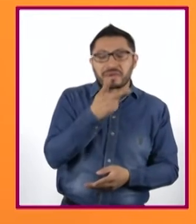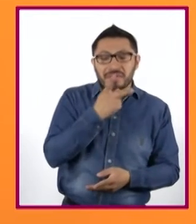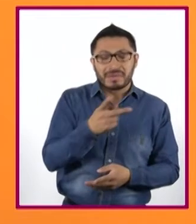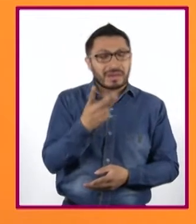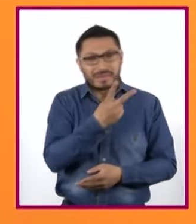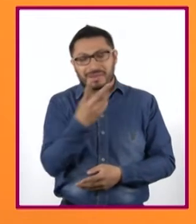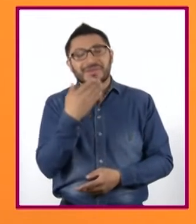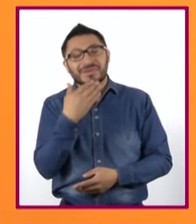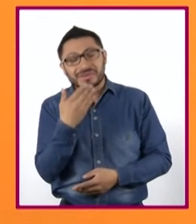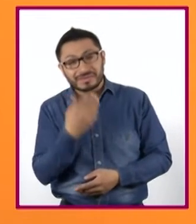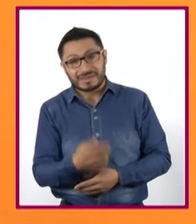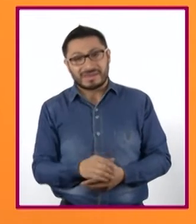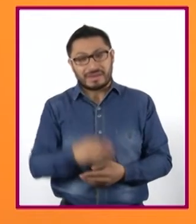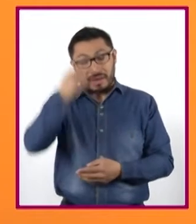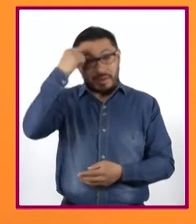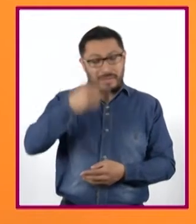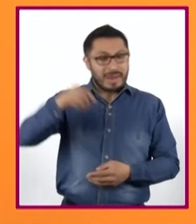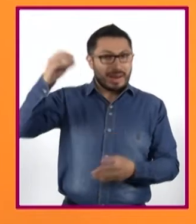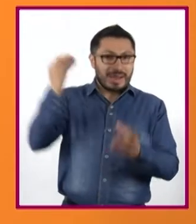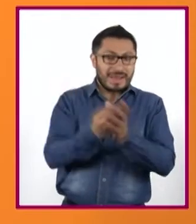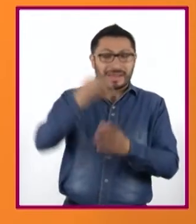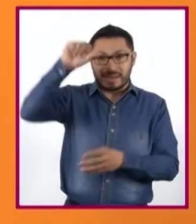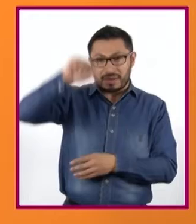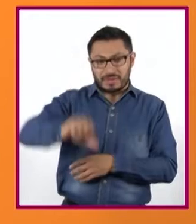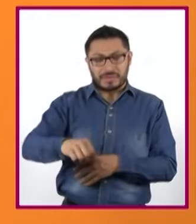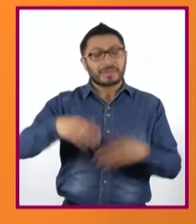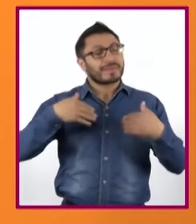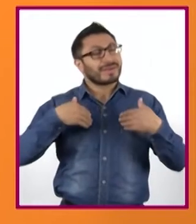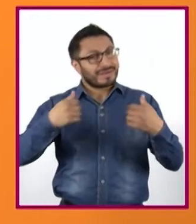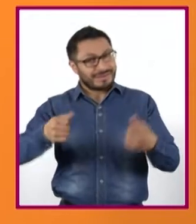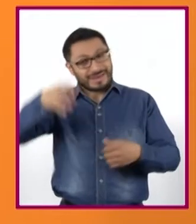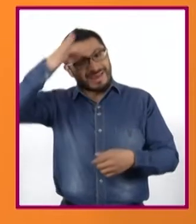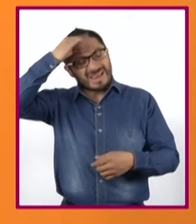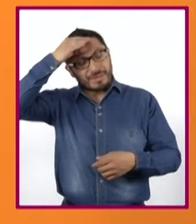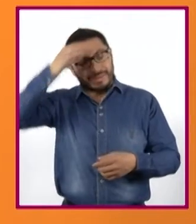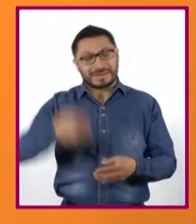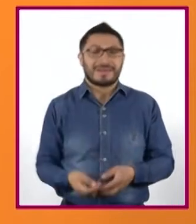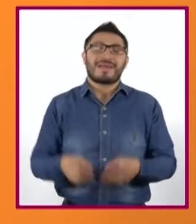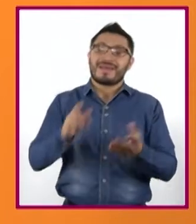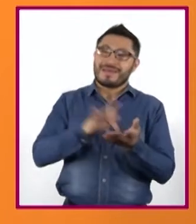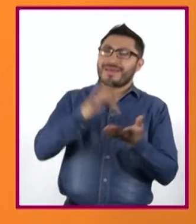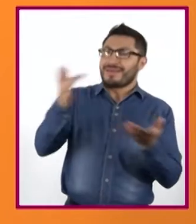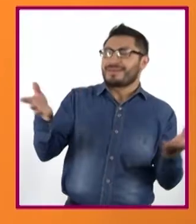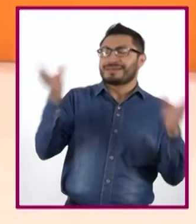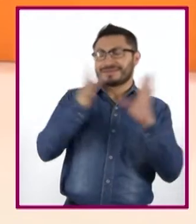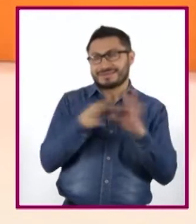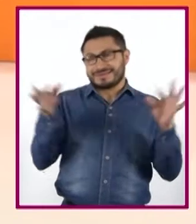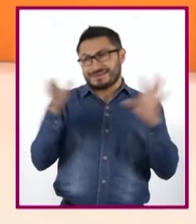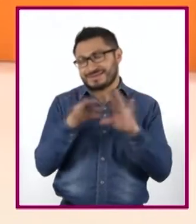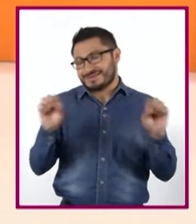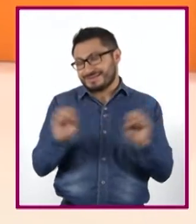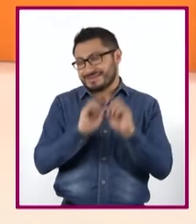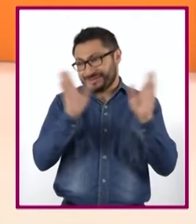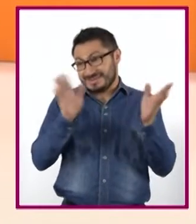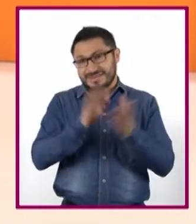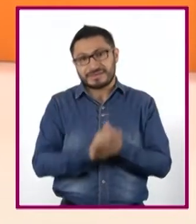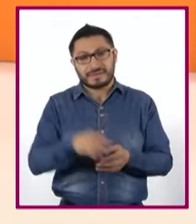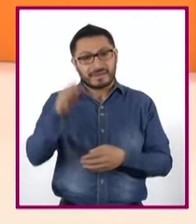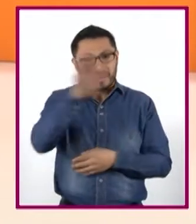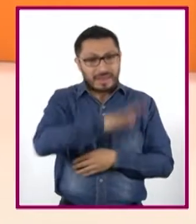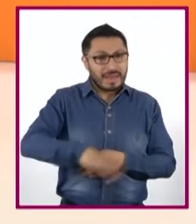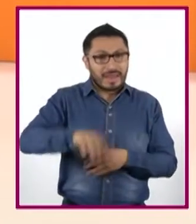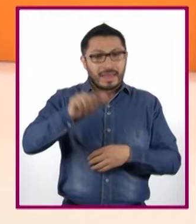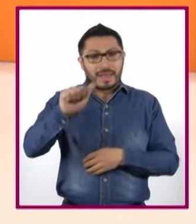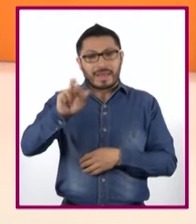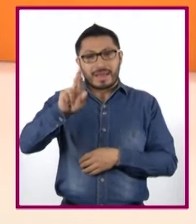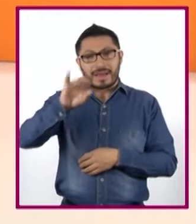durante esta sesión vamos a detallar. Ay, gracias por la aclaración, maestra. En esta área llamada